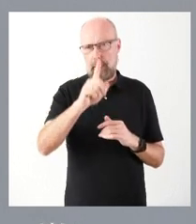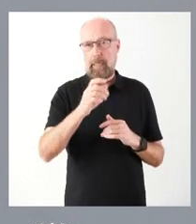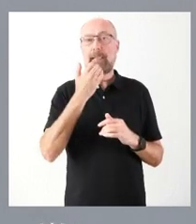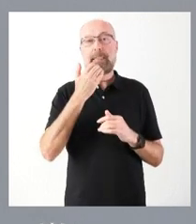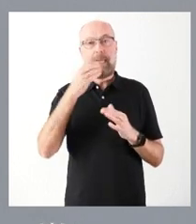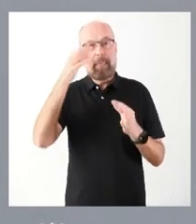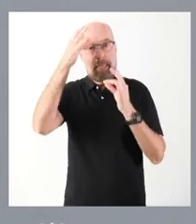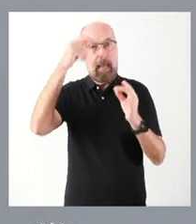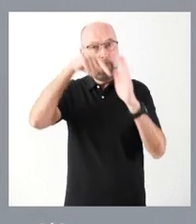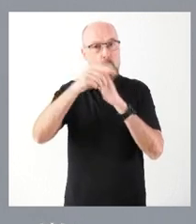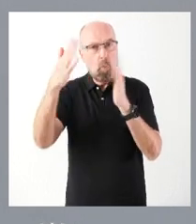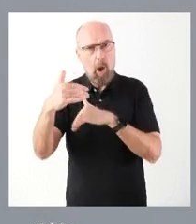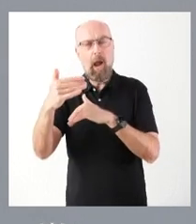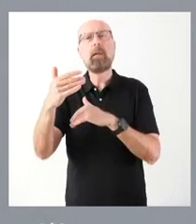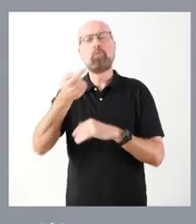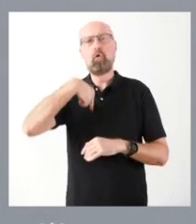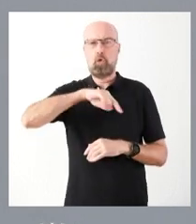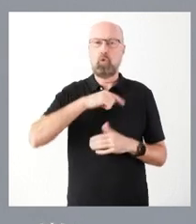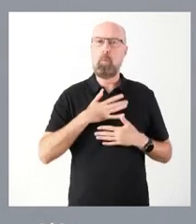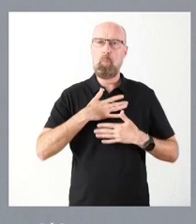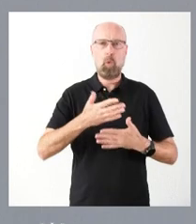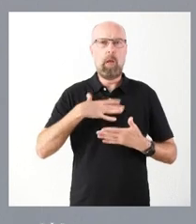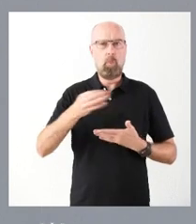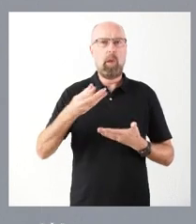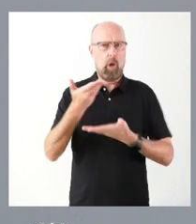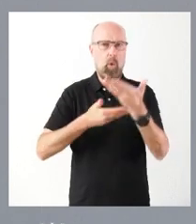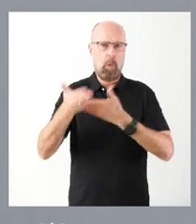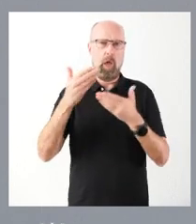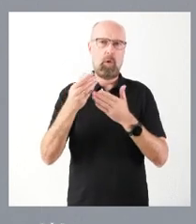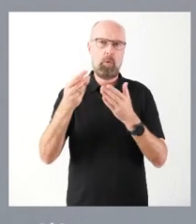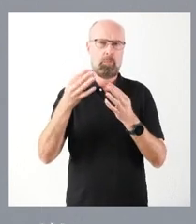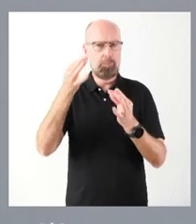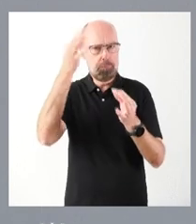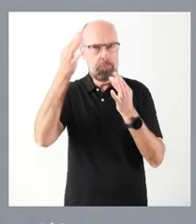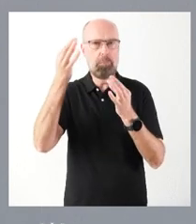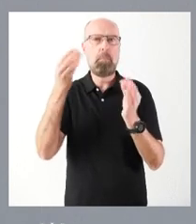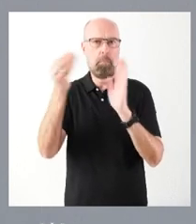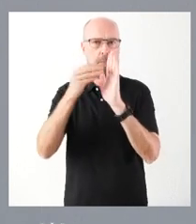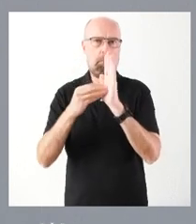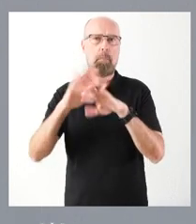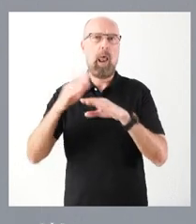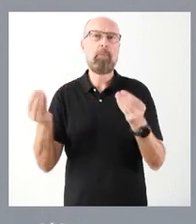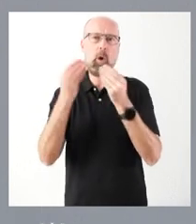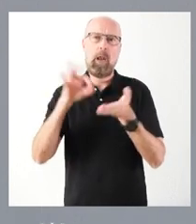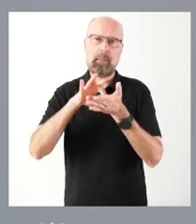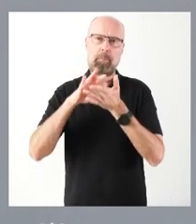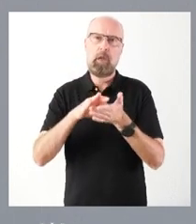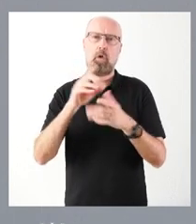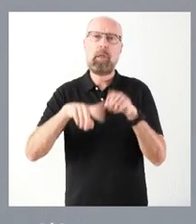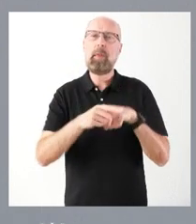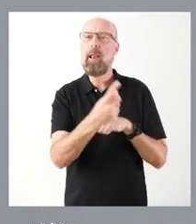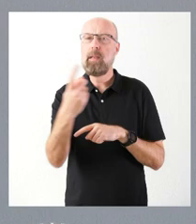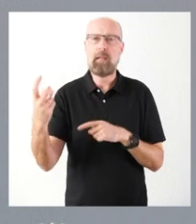voluntad es seguir abriendo cauces de colaboración con las comunidades más limítrofes para mejorar los servicios ahí donde sea posible y donde sea necesario, donde la